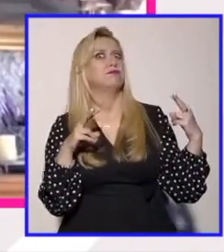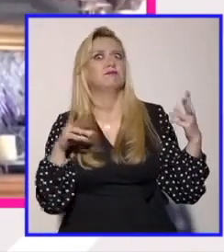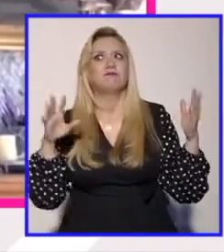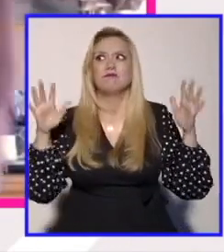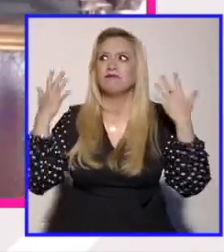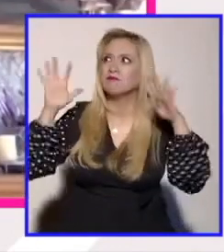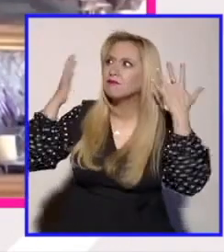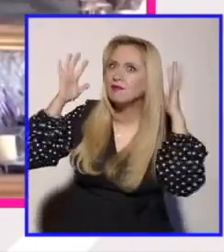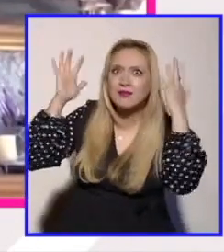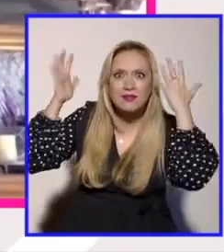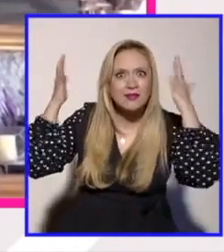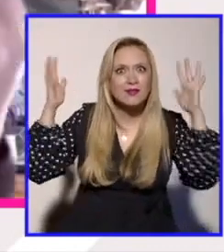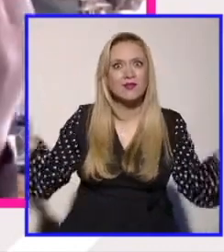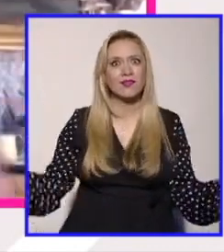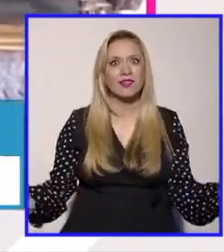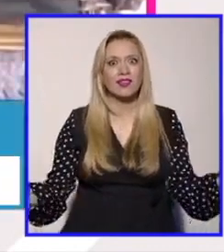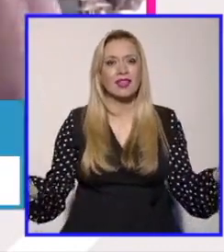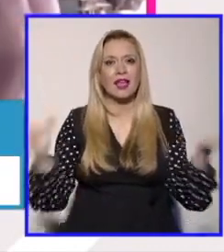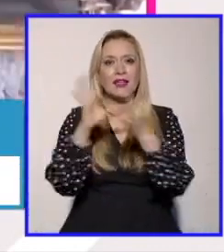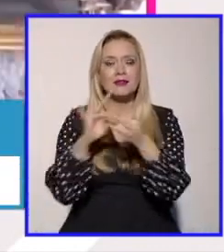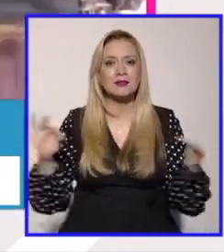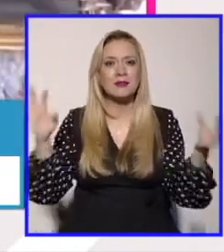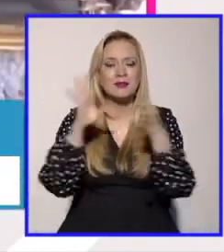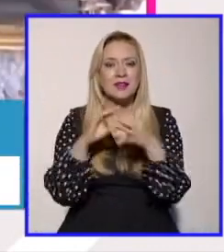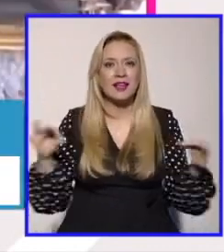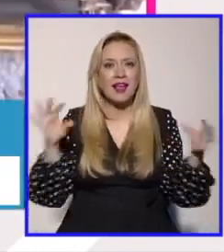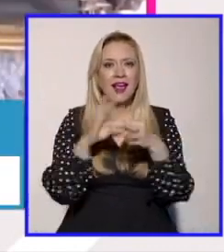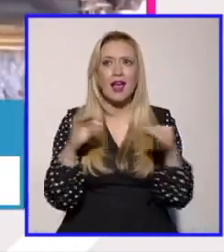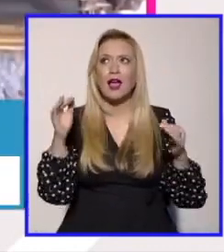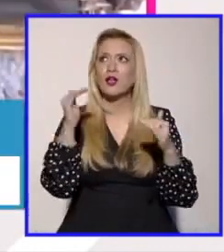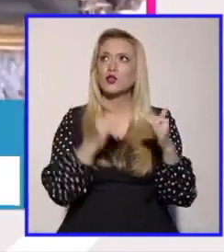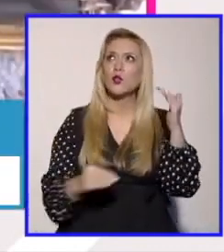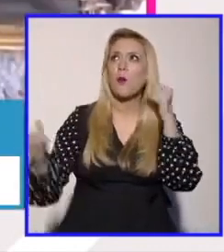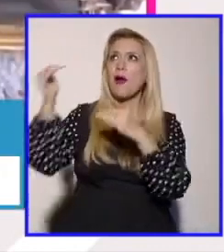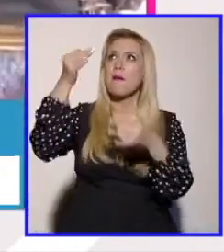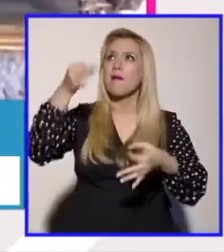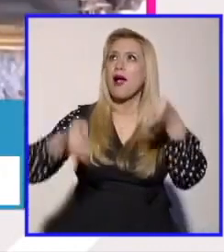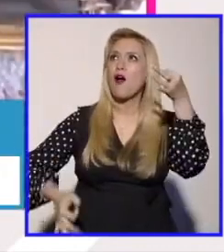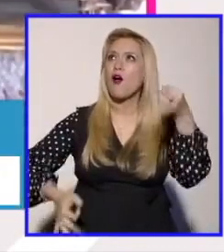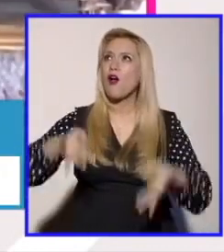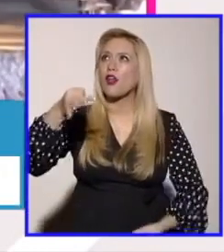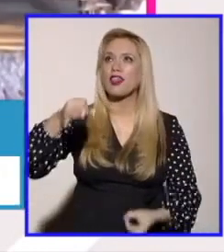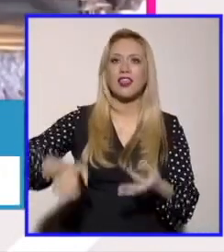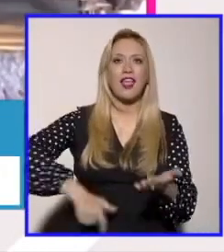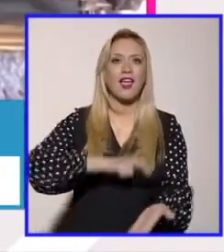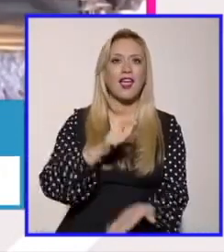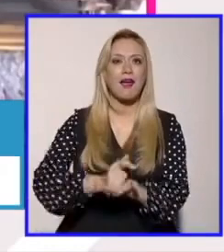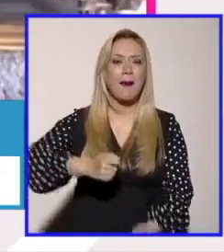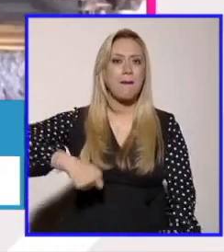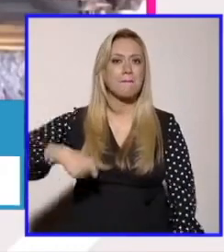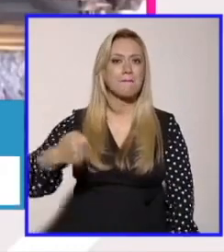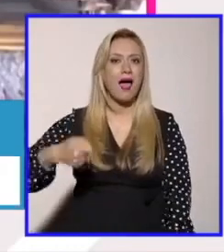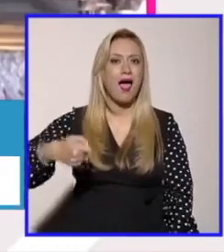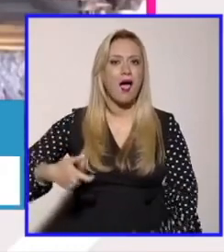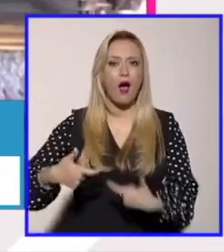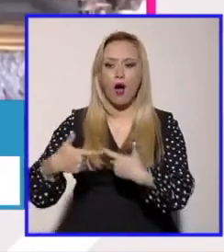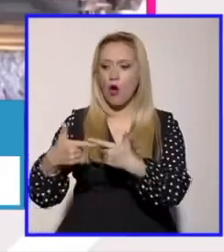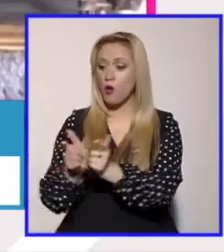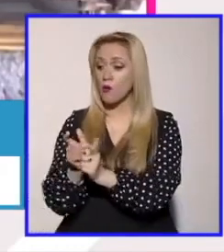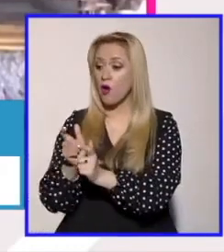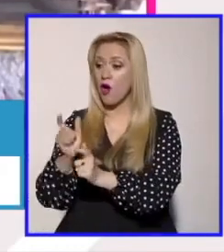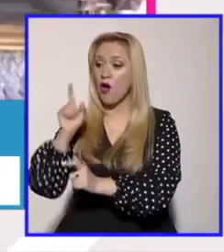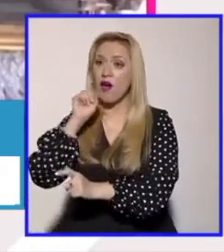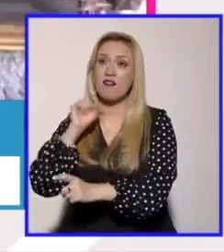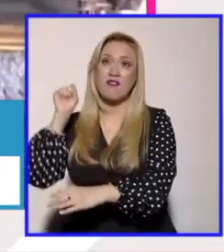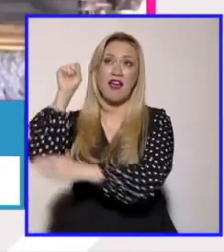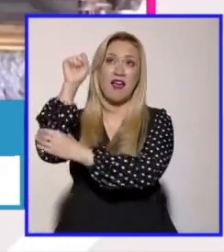estuviera hablando en esos términos en el pleno de la Suprema Corte y de repente grupos feministas cuando lo que